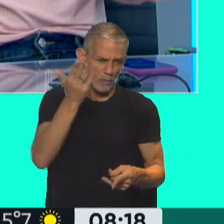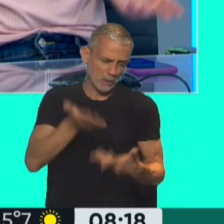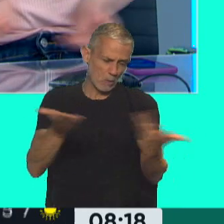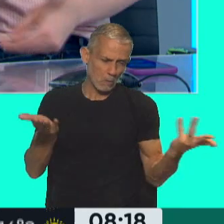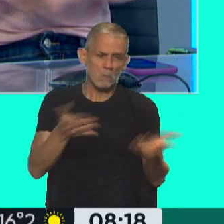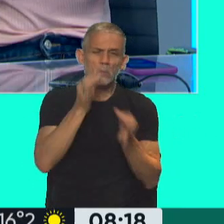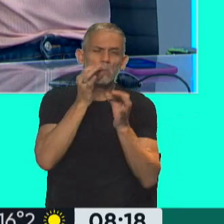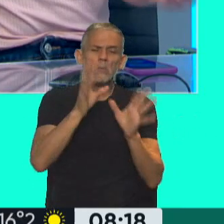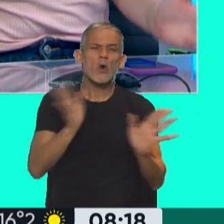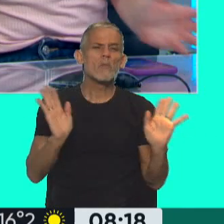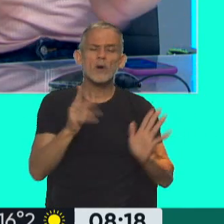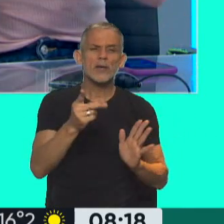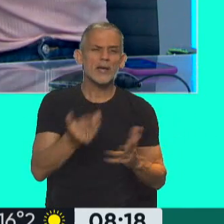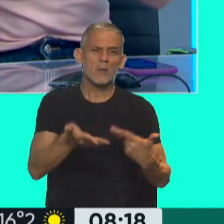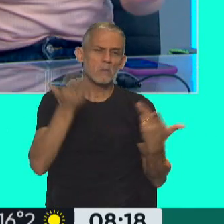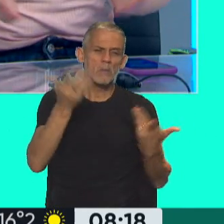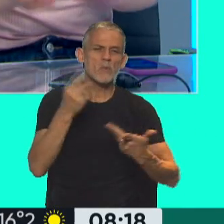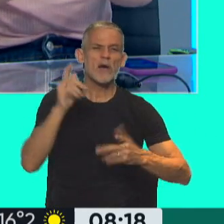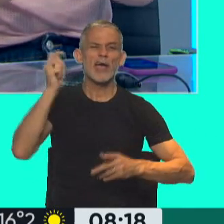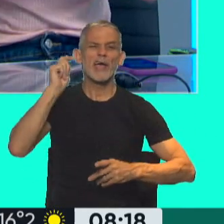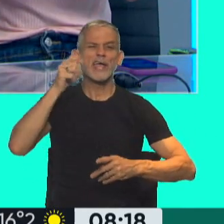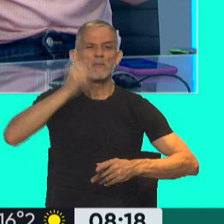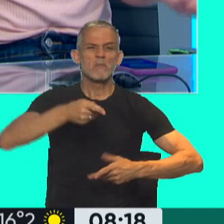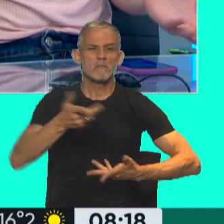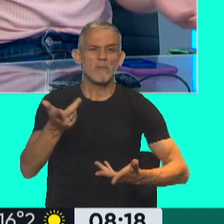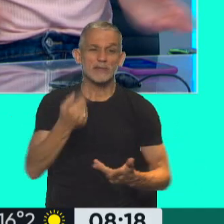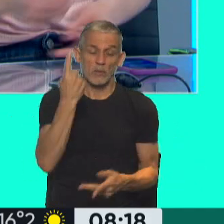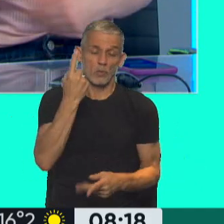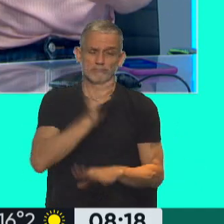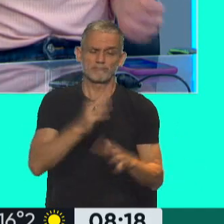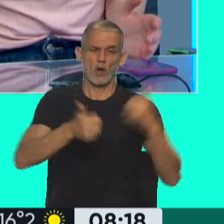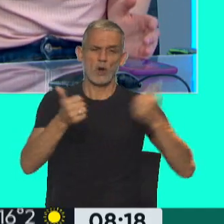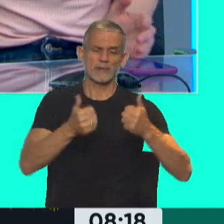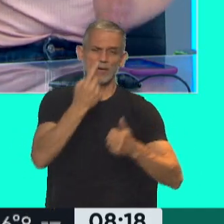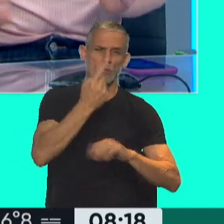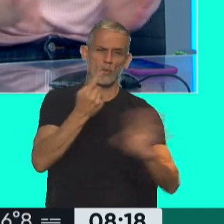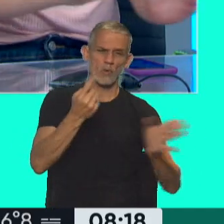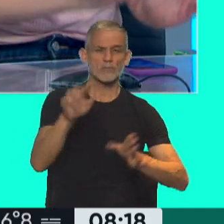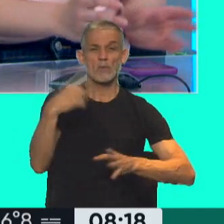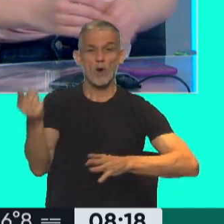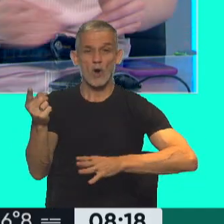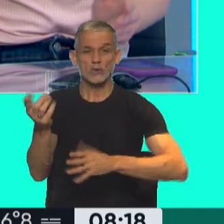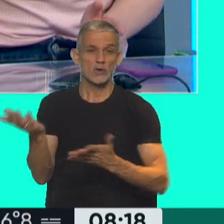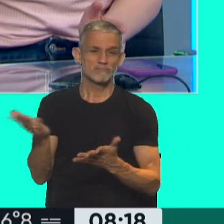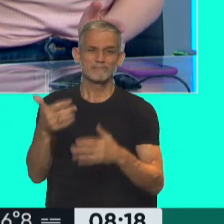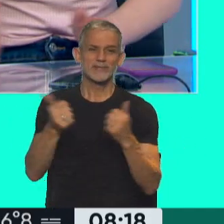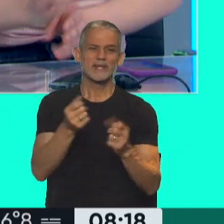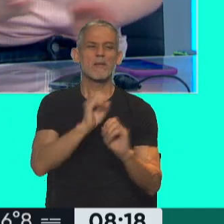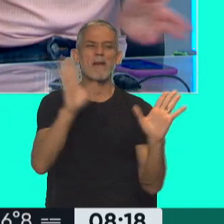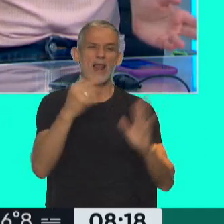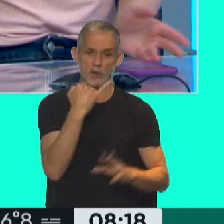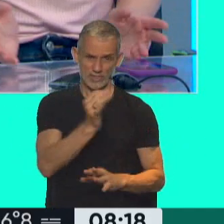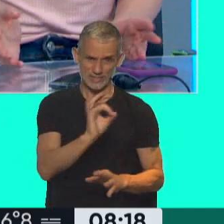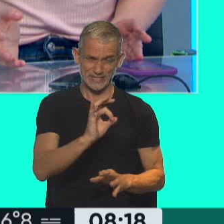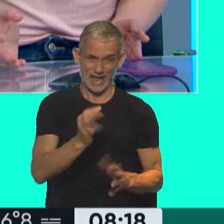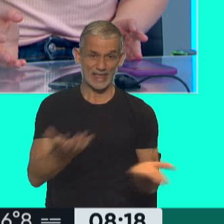gusto y piachere porque no hay quien, digamos, sos el uno en la competencia, entonces no hay quien pueda decirte que eso no está bien. Y ahí